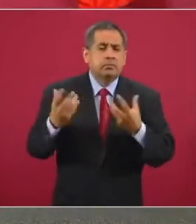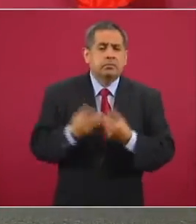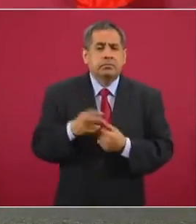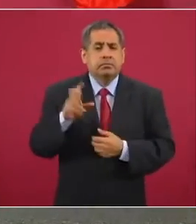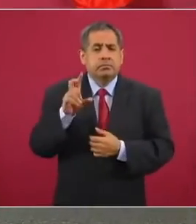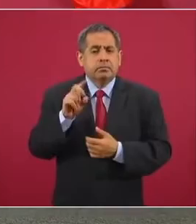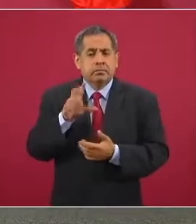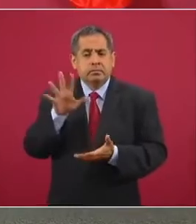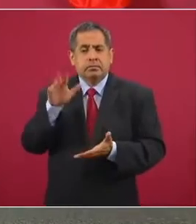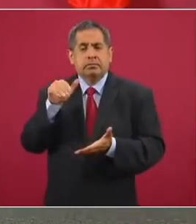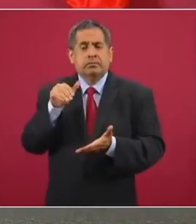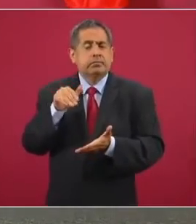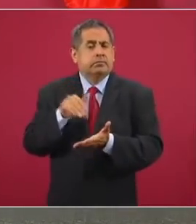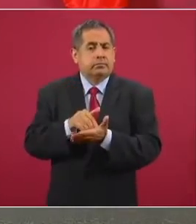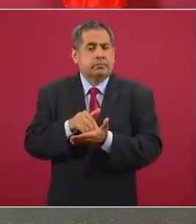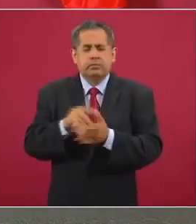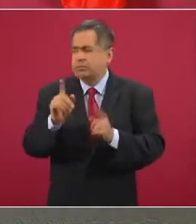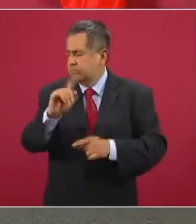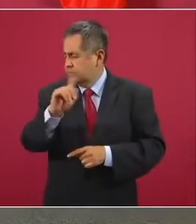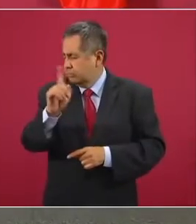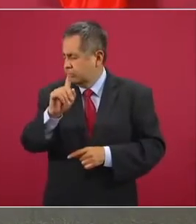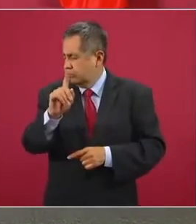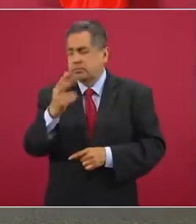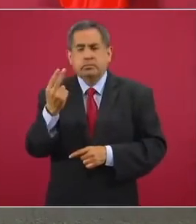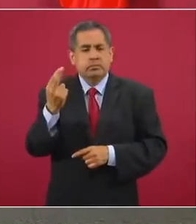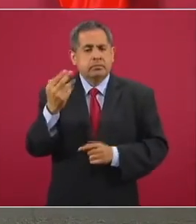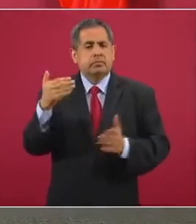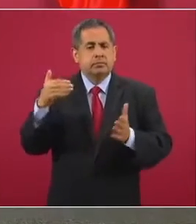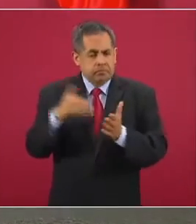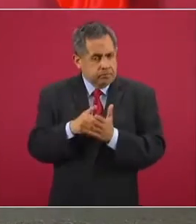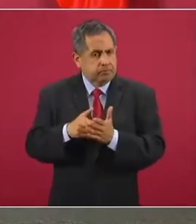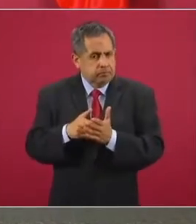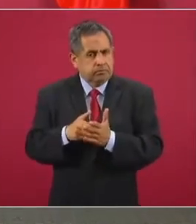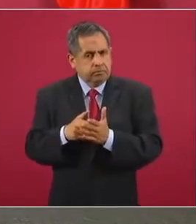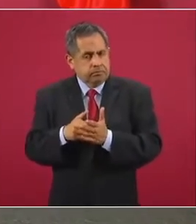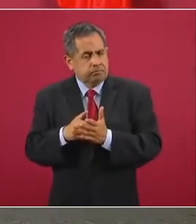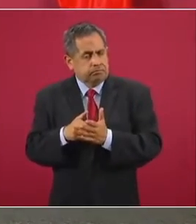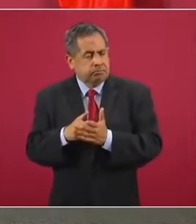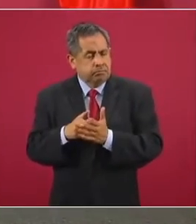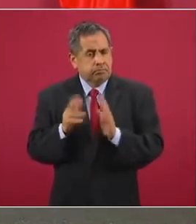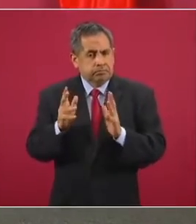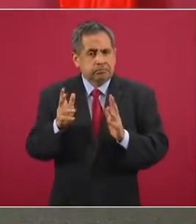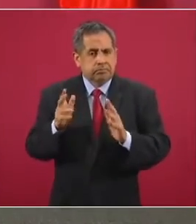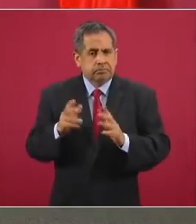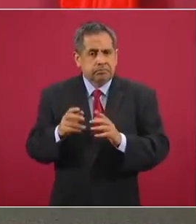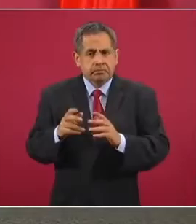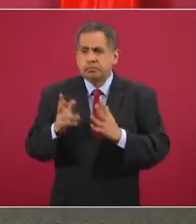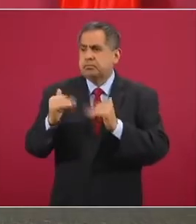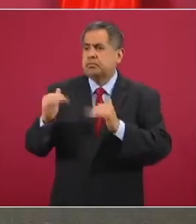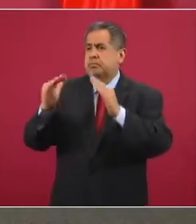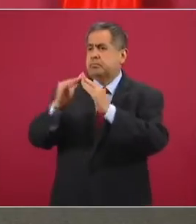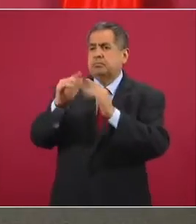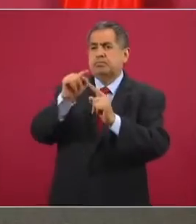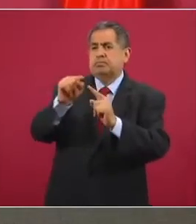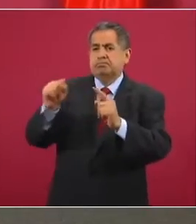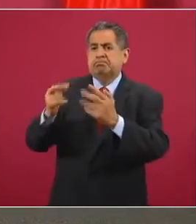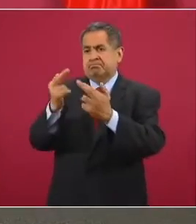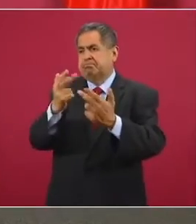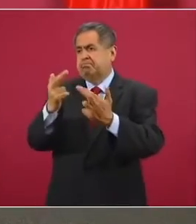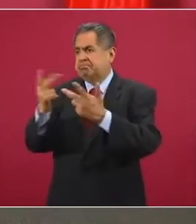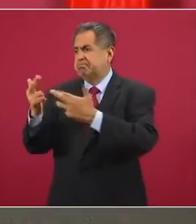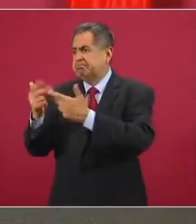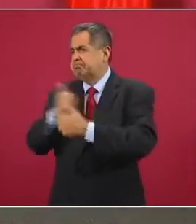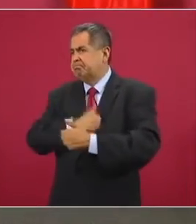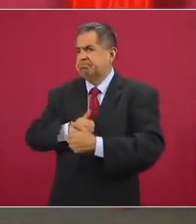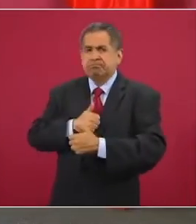mil, no, 25 mil viviendas que fueron afectadas,